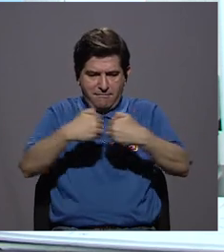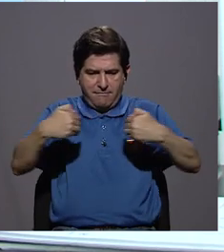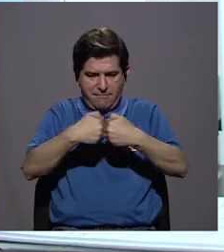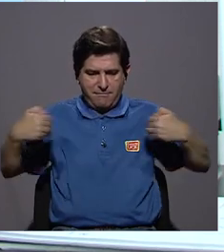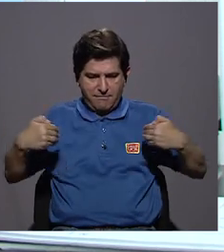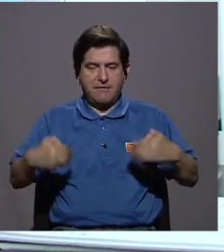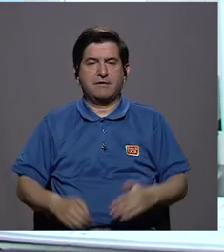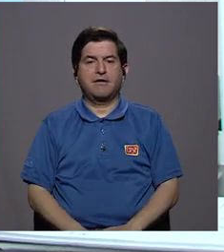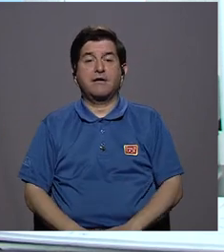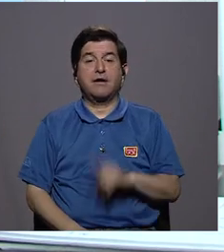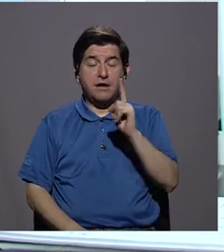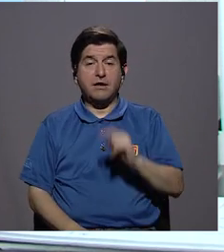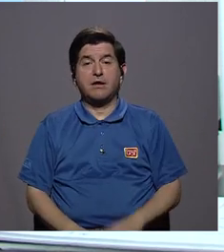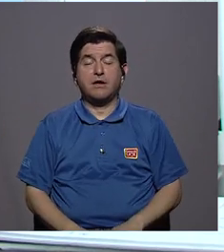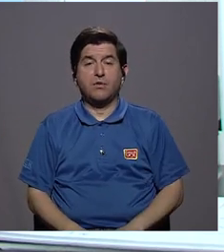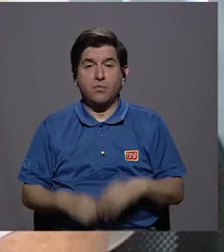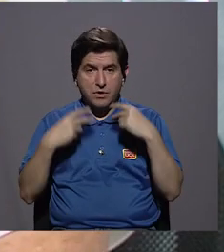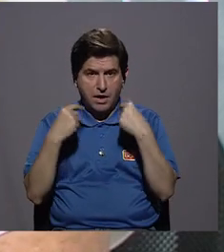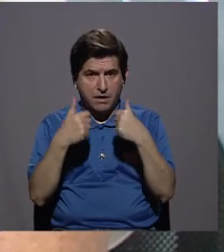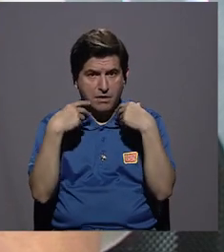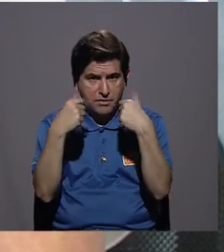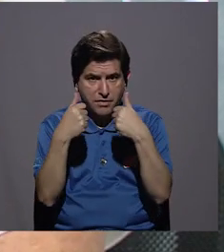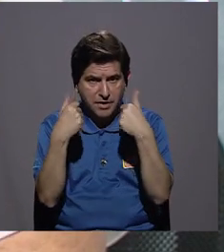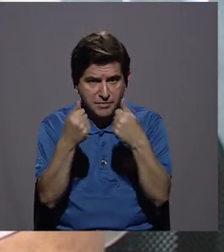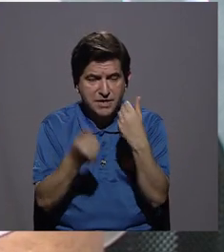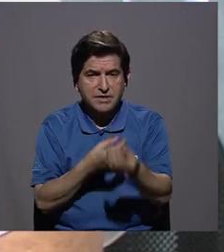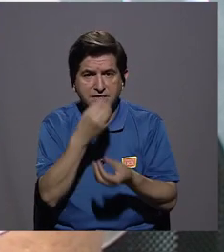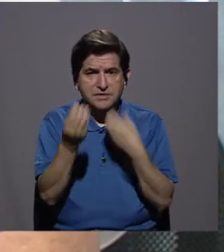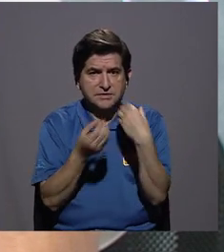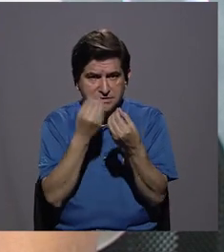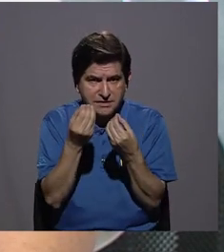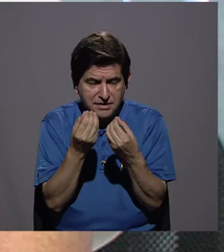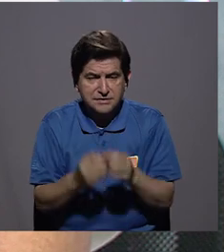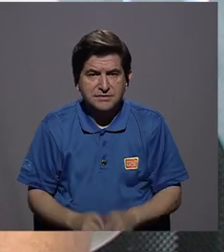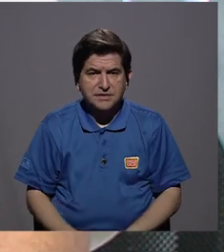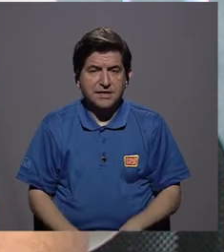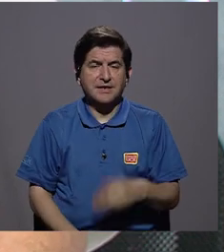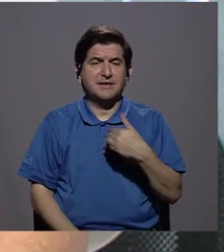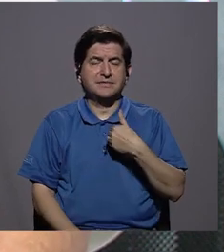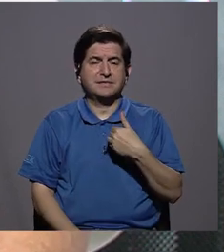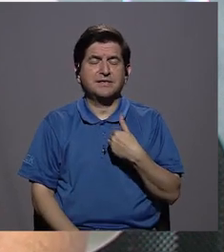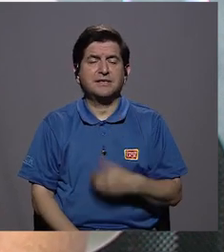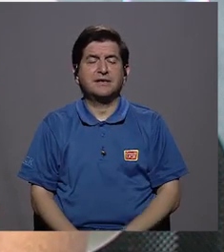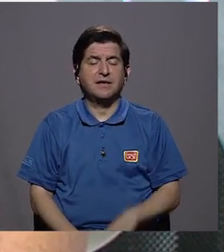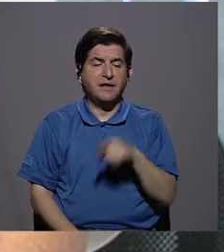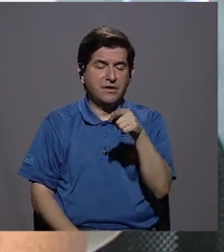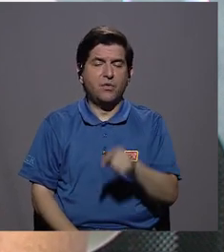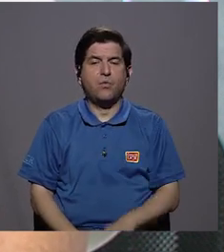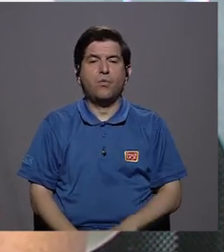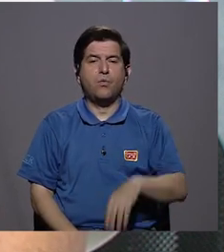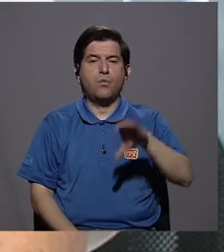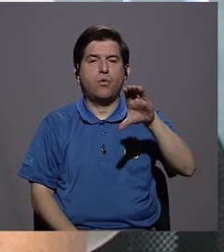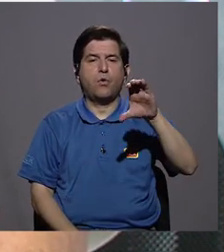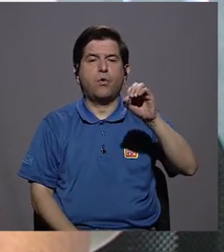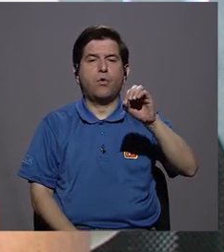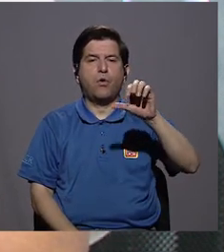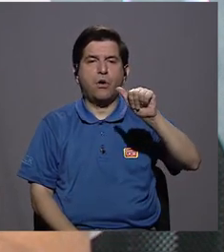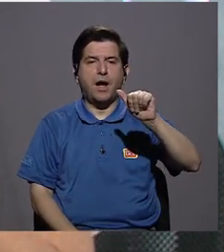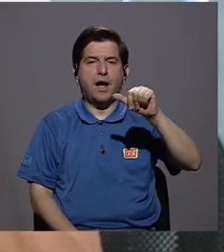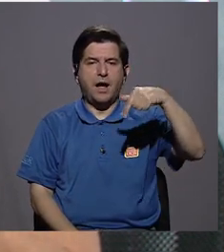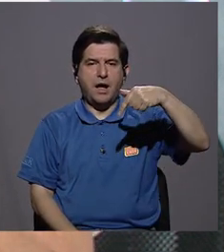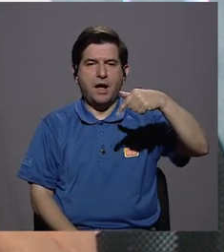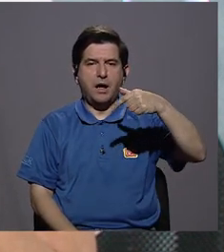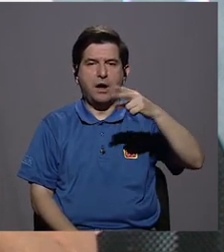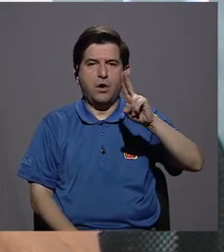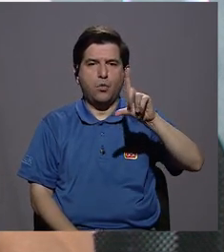verdad, y a cierta velocidad entonces lo que se va a obtener es un coágulo, verdad, de fibrina, es